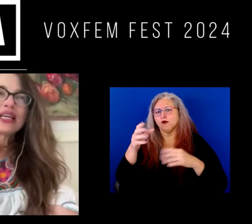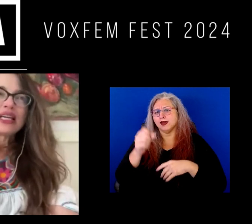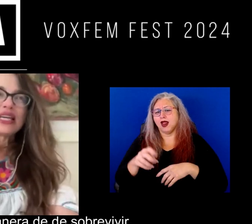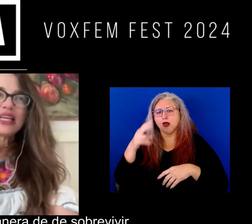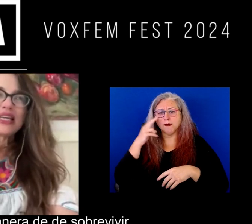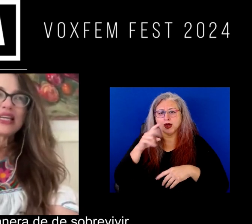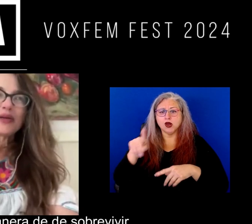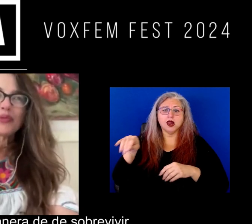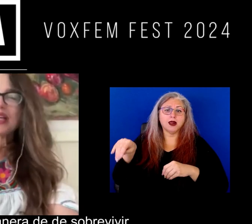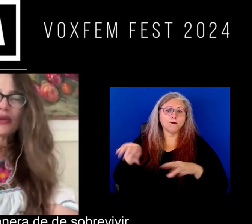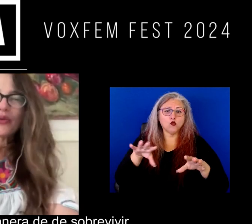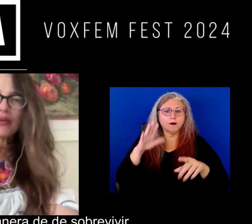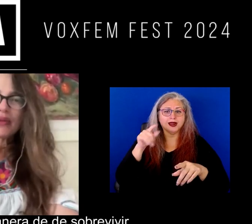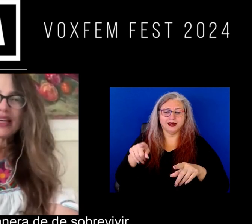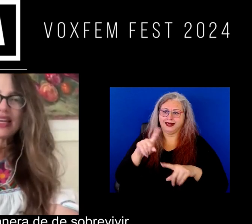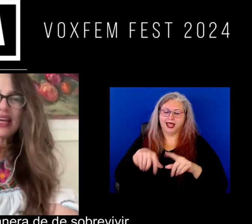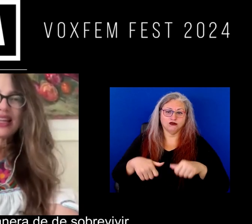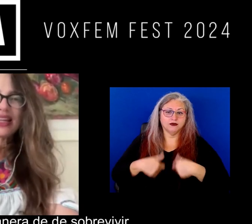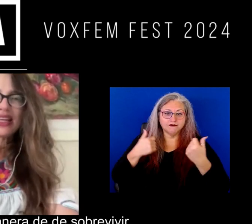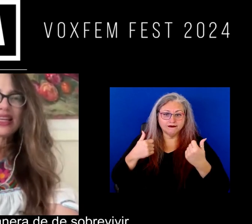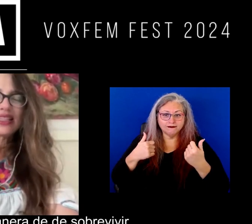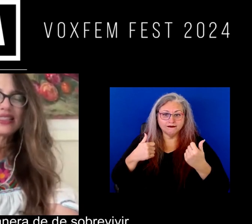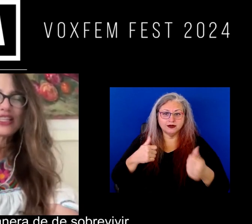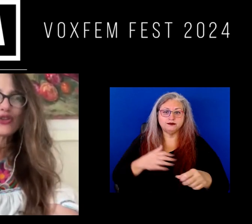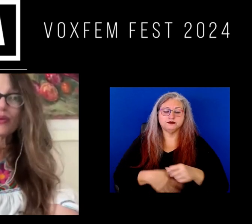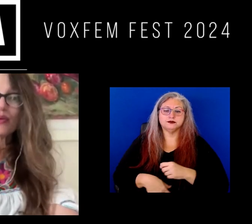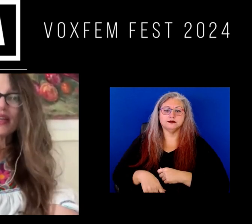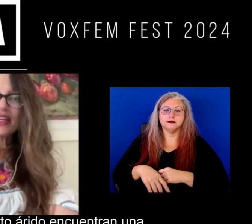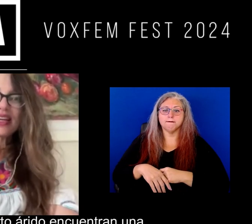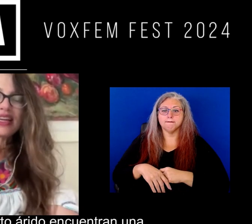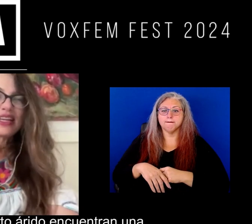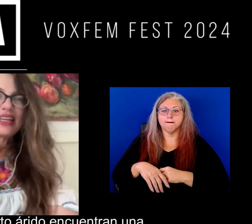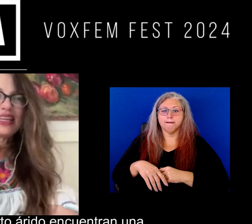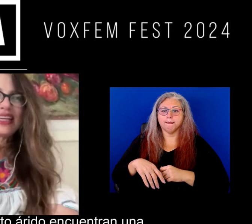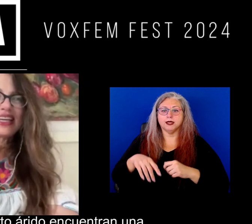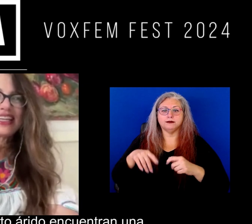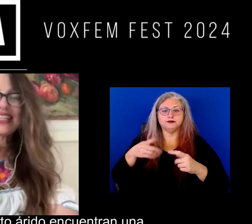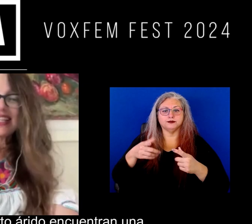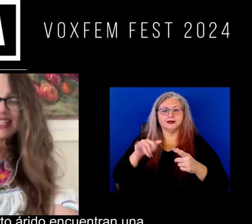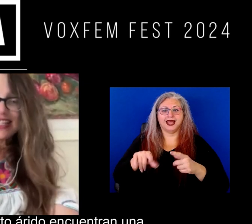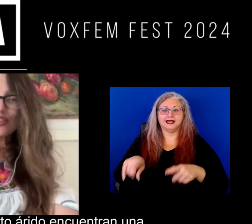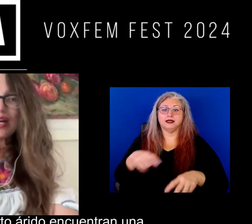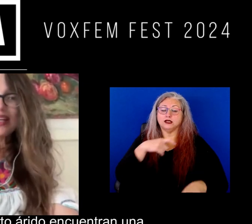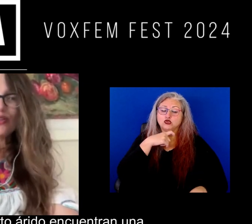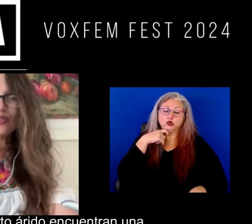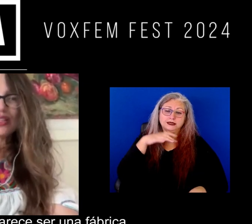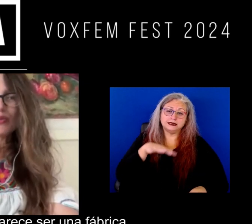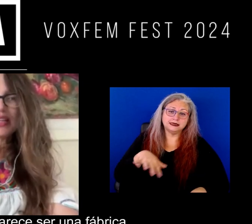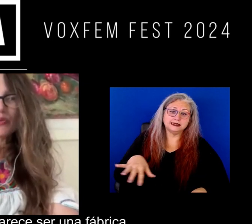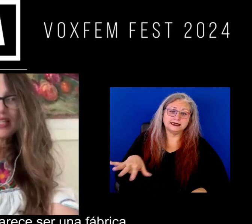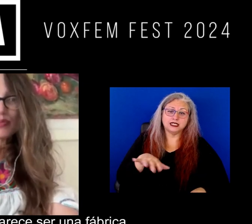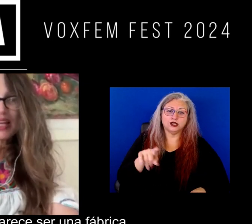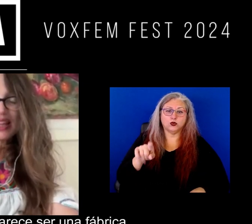eh porque no hay manera de sobrevivir y que en ese desierto árido